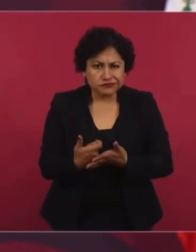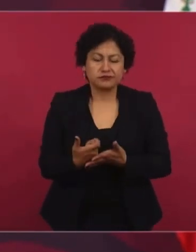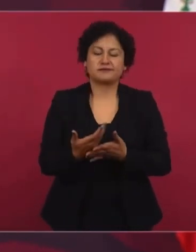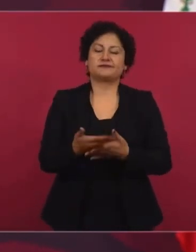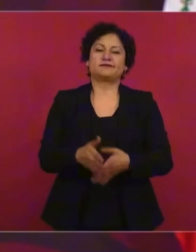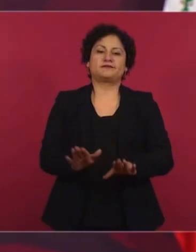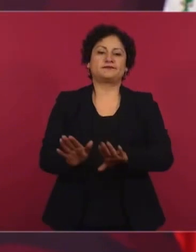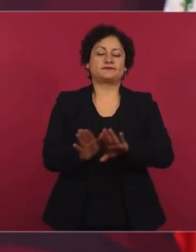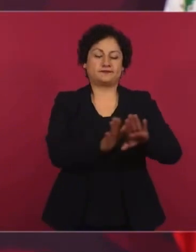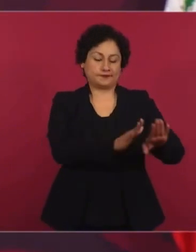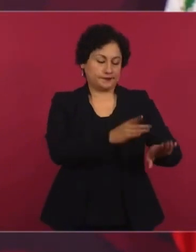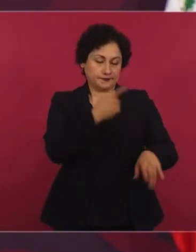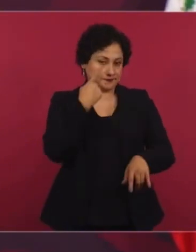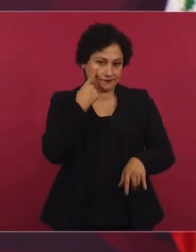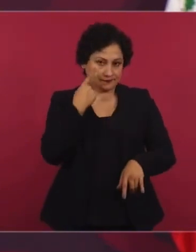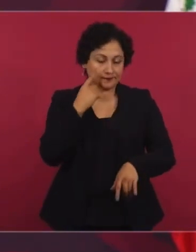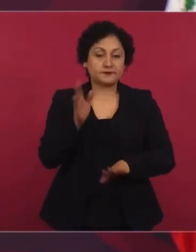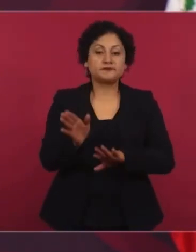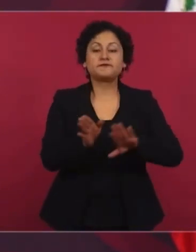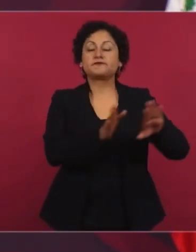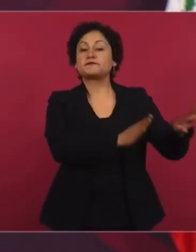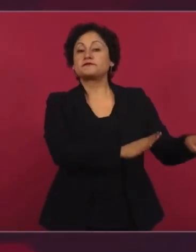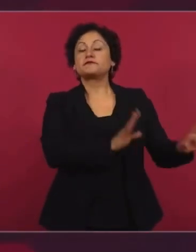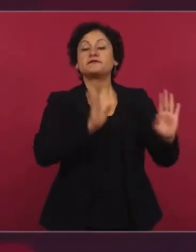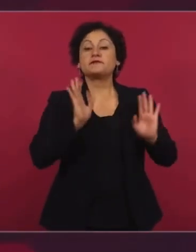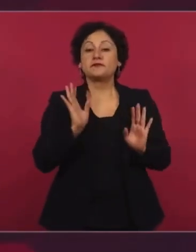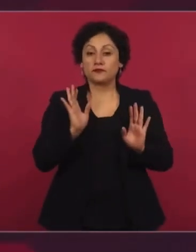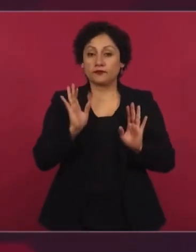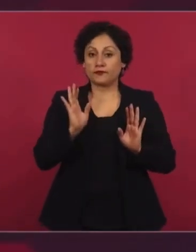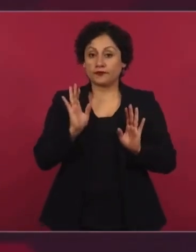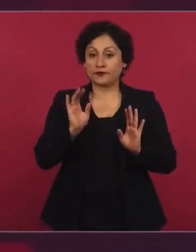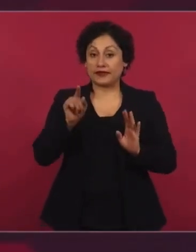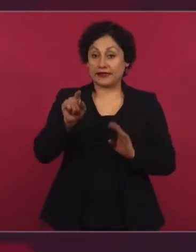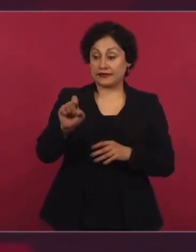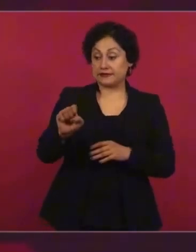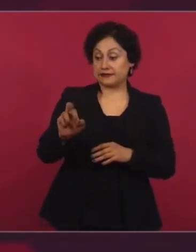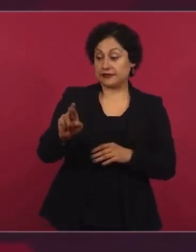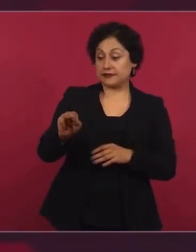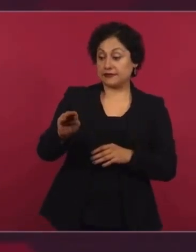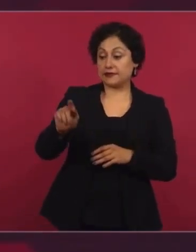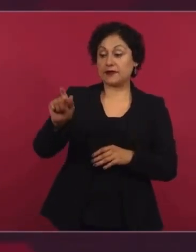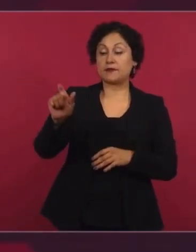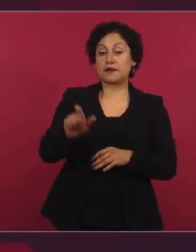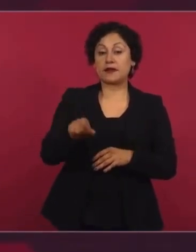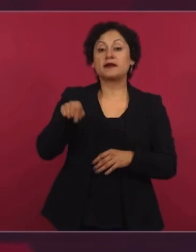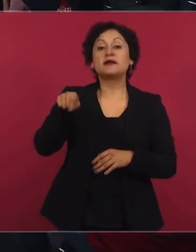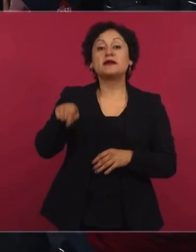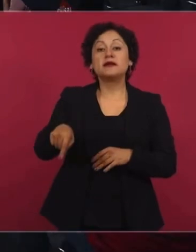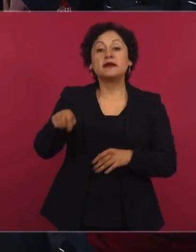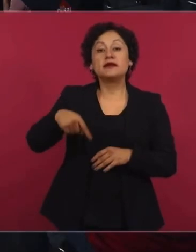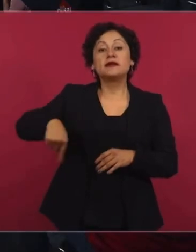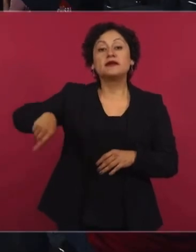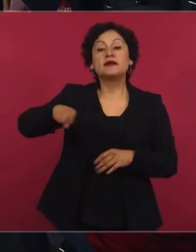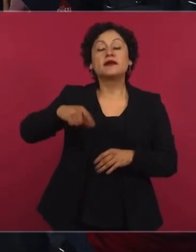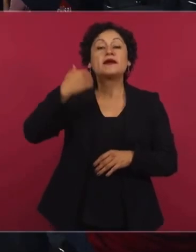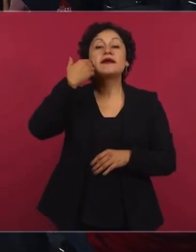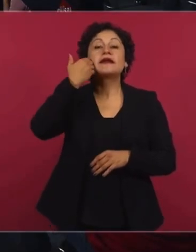En el caso que me ocupa, estos de Servimet quieren abrir el camino